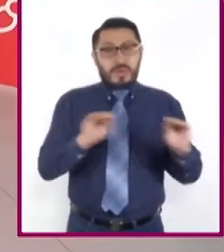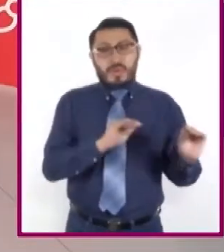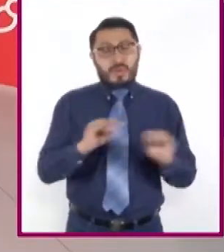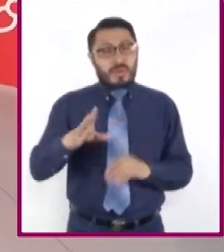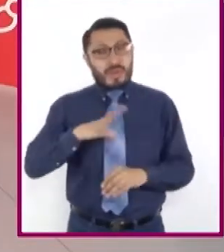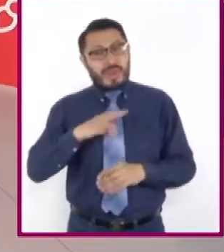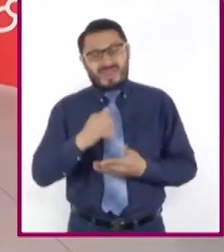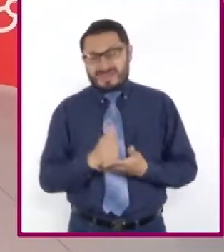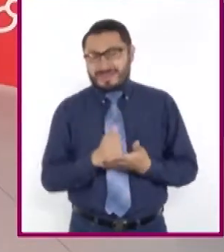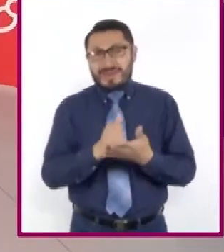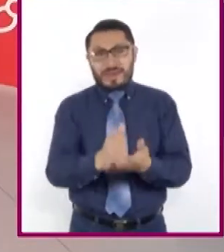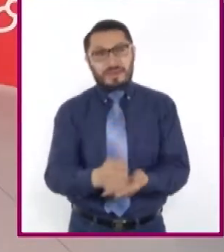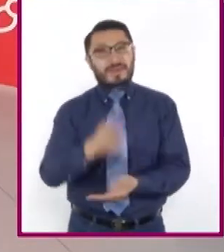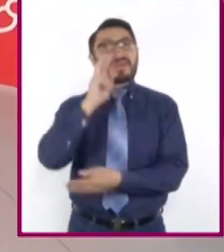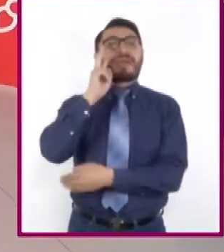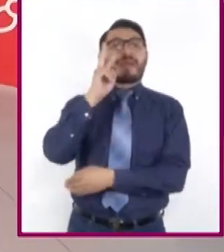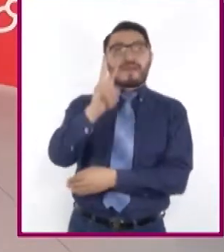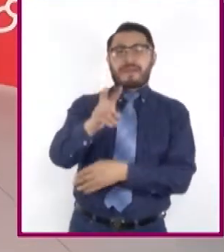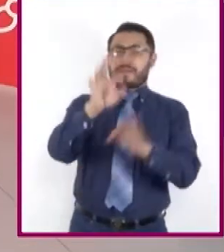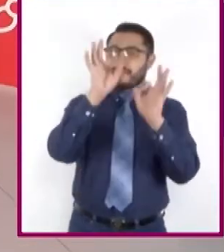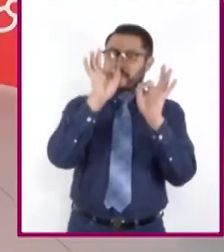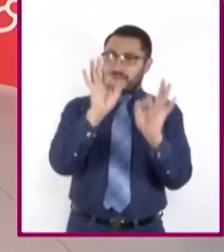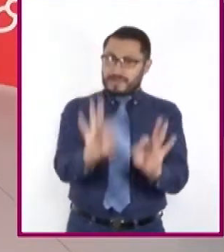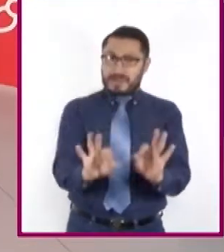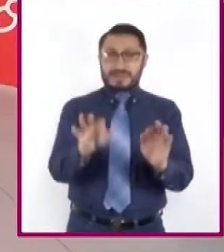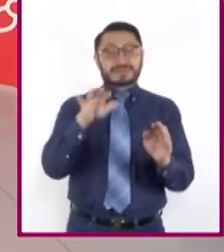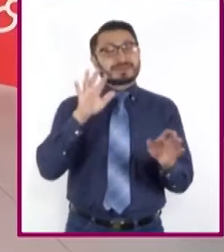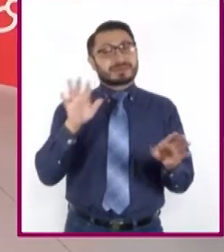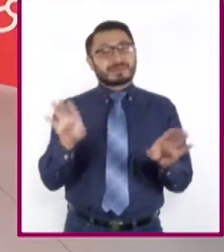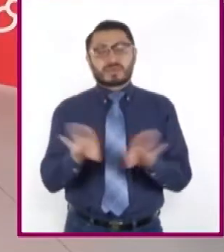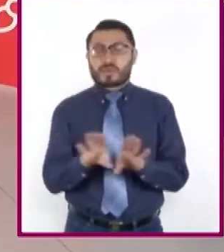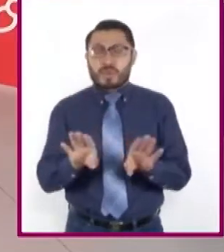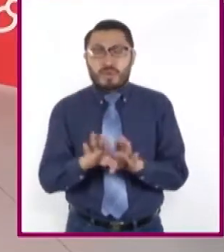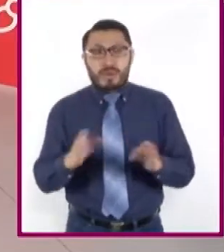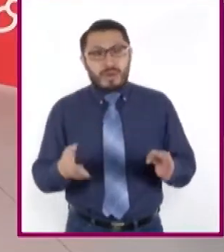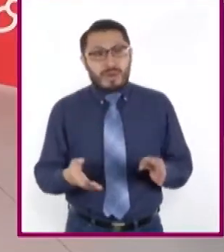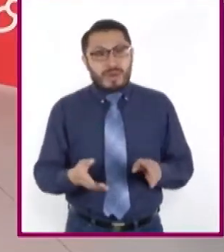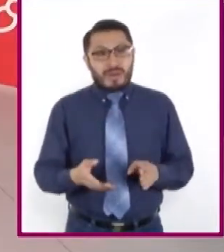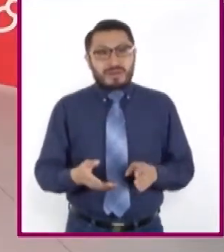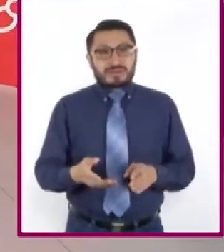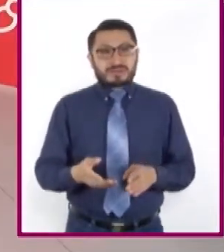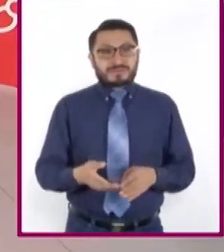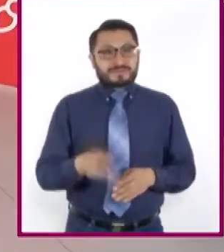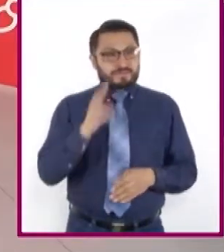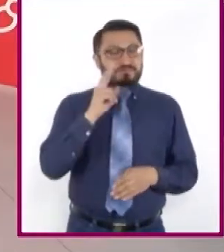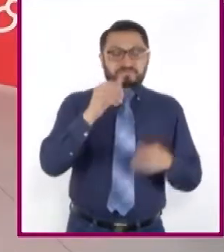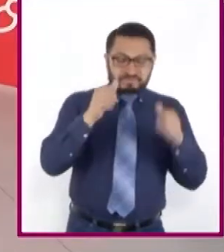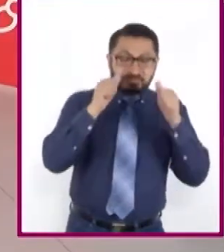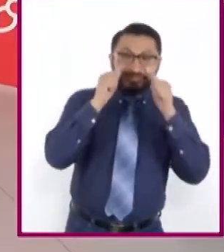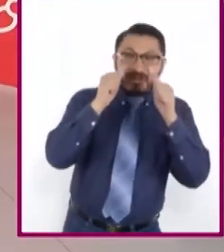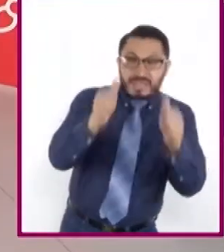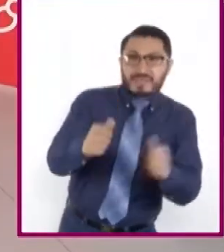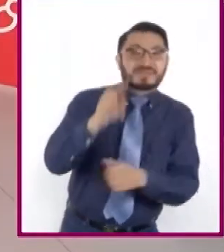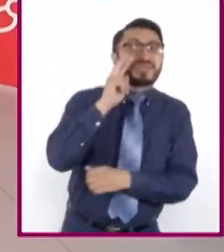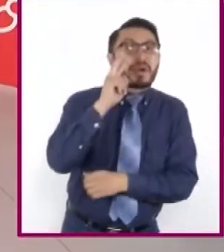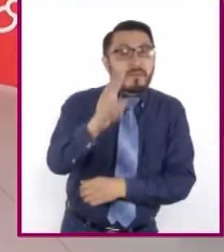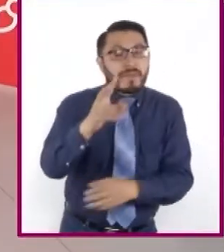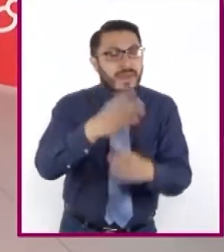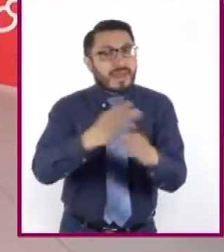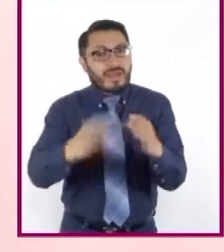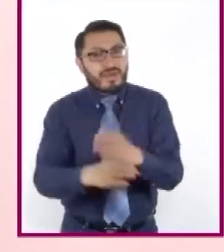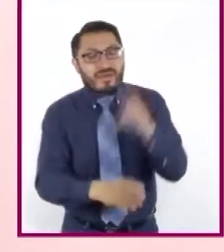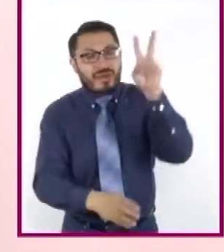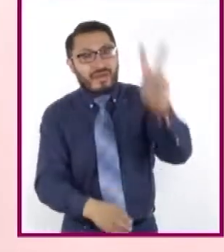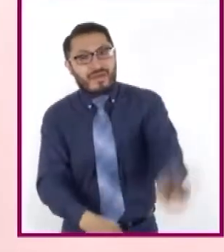de contemplación absoluta, de la realidad para dejarnos cautivar y apreciarla con todos nuestros sentidos.